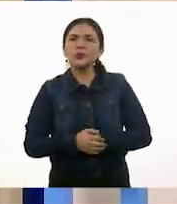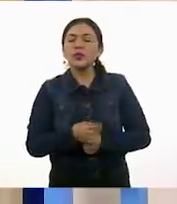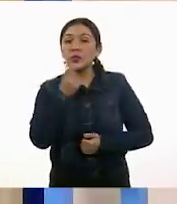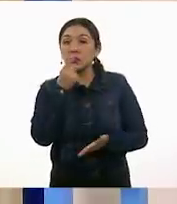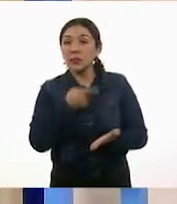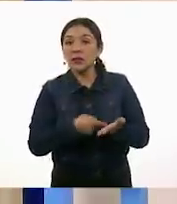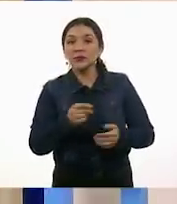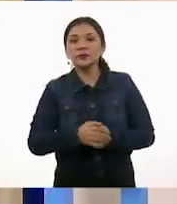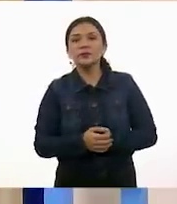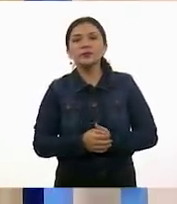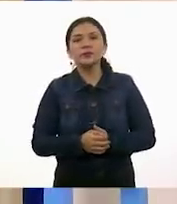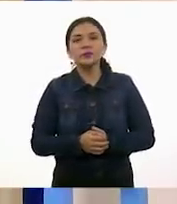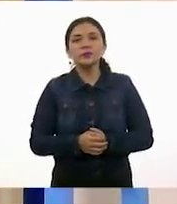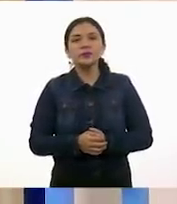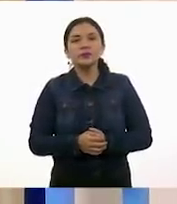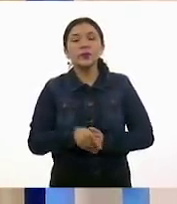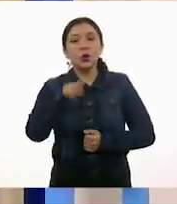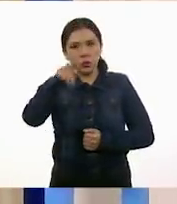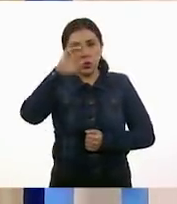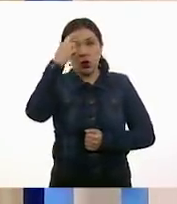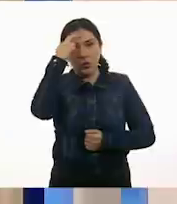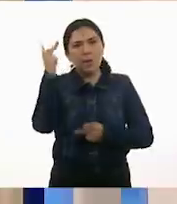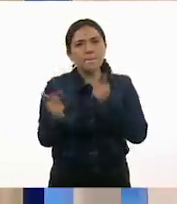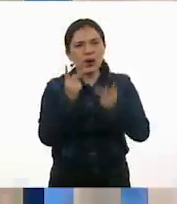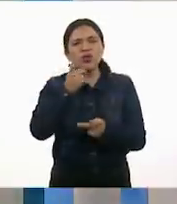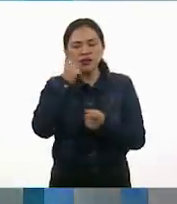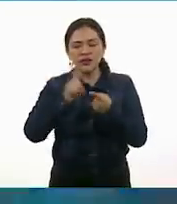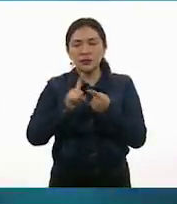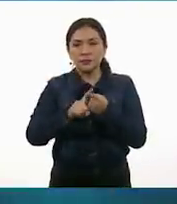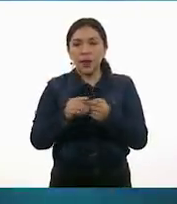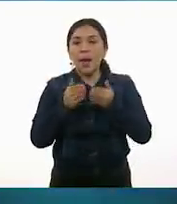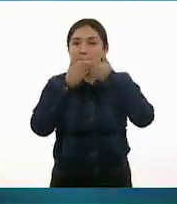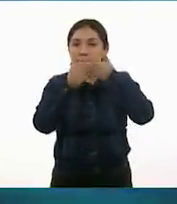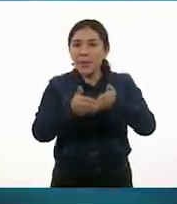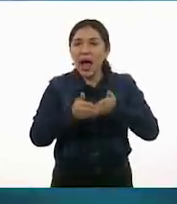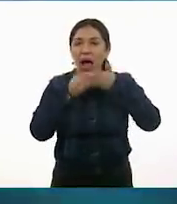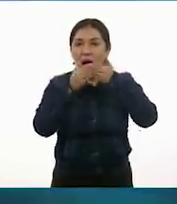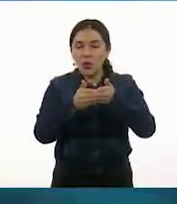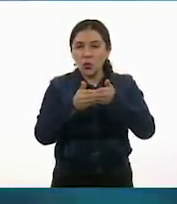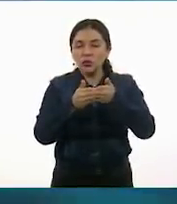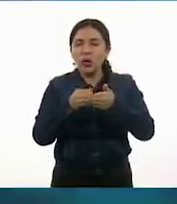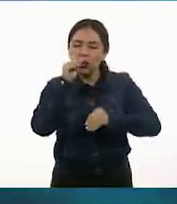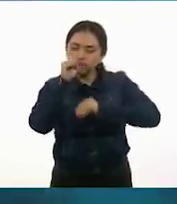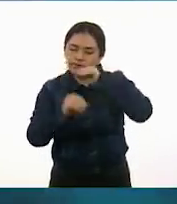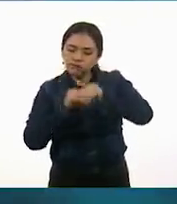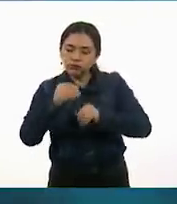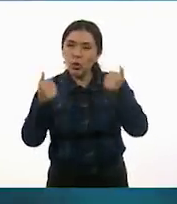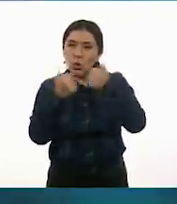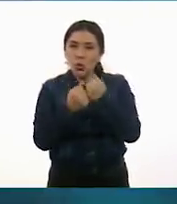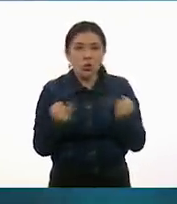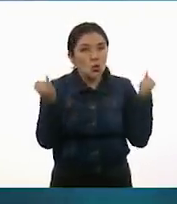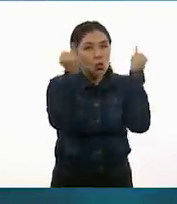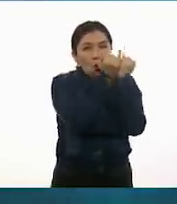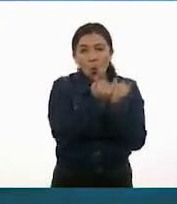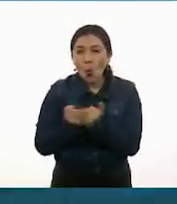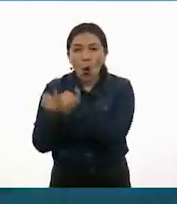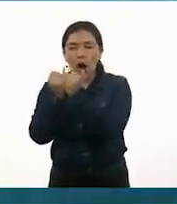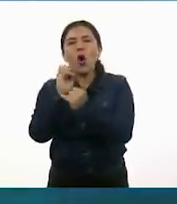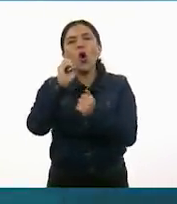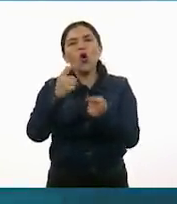Y dice, recordemos la pregunta. ¿Los barcos se armaron usando piezas iguales o diferentes?